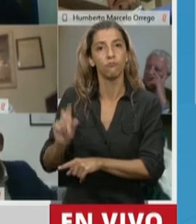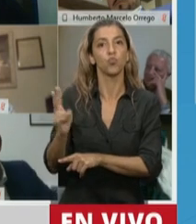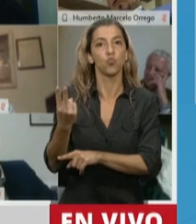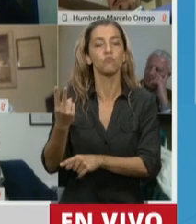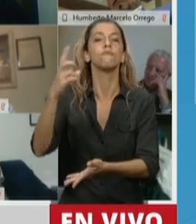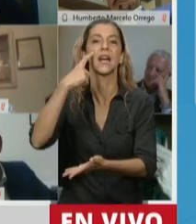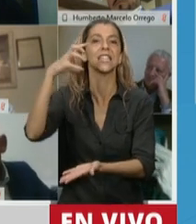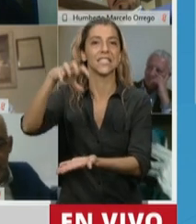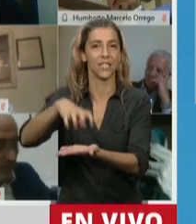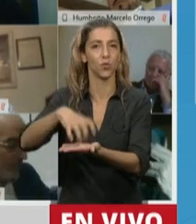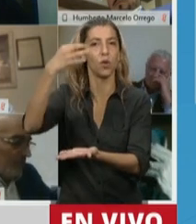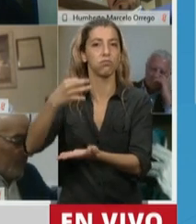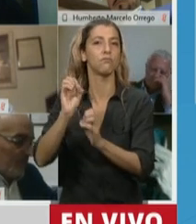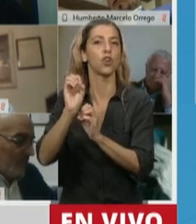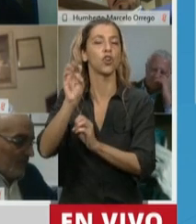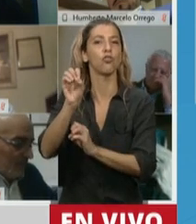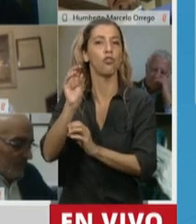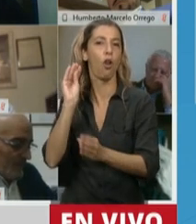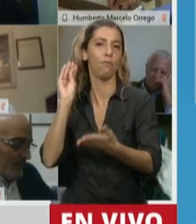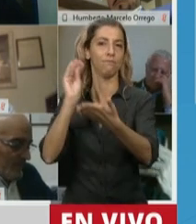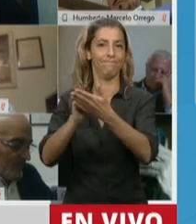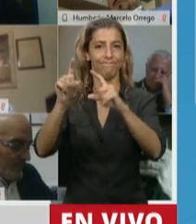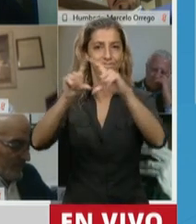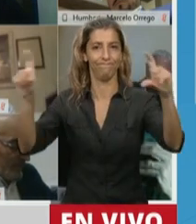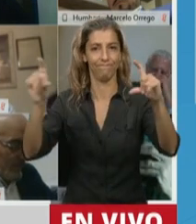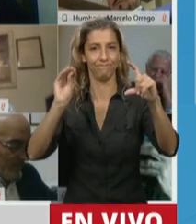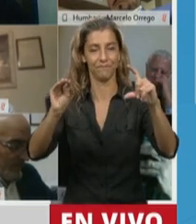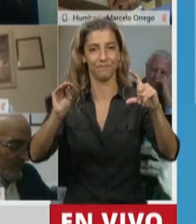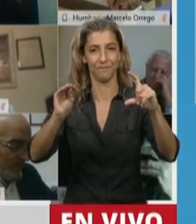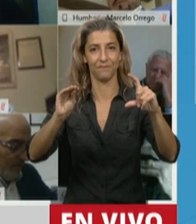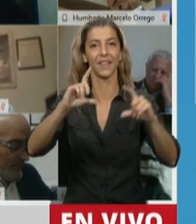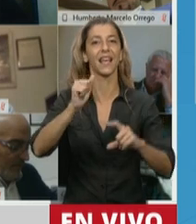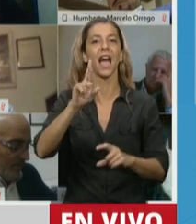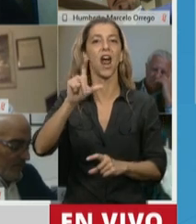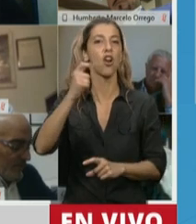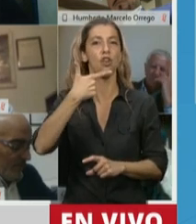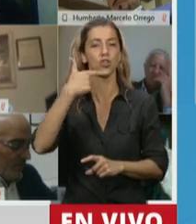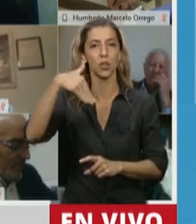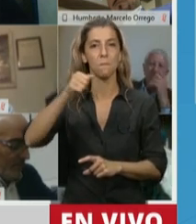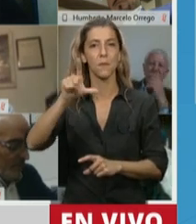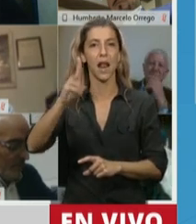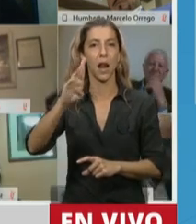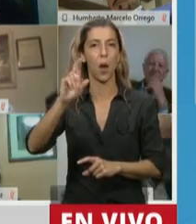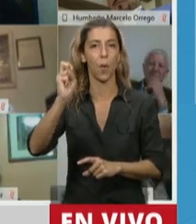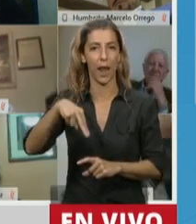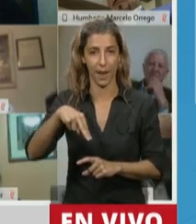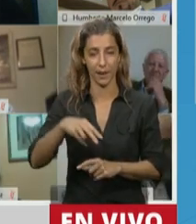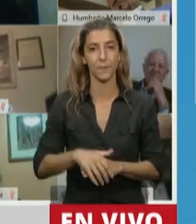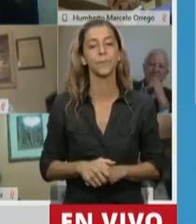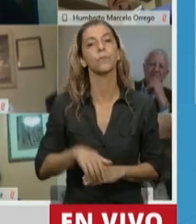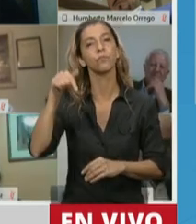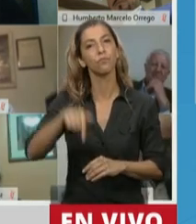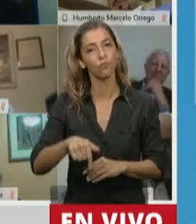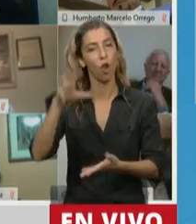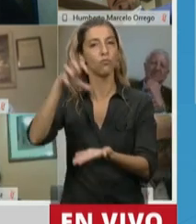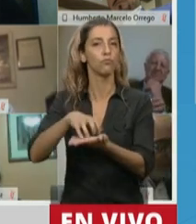que actualmente, digamos, está incluido en lo que se conoce como ANLIS, la Administración